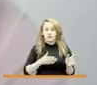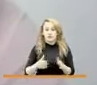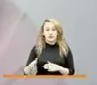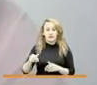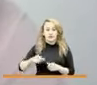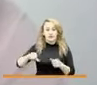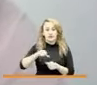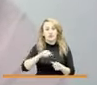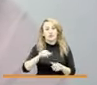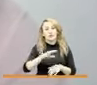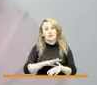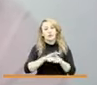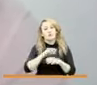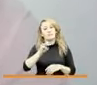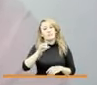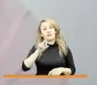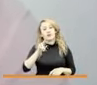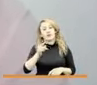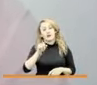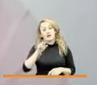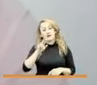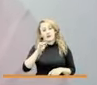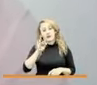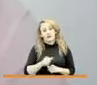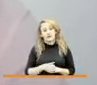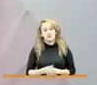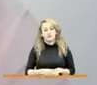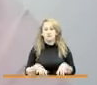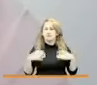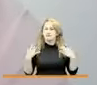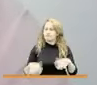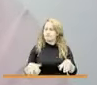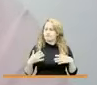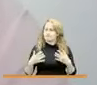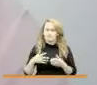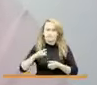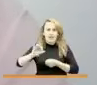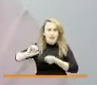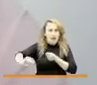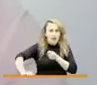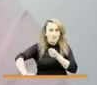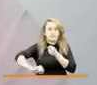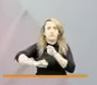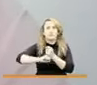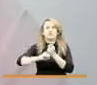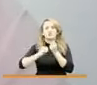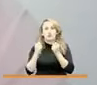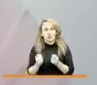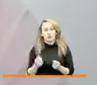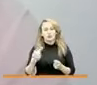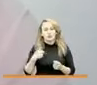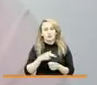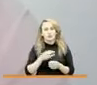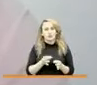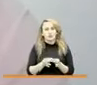la doctora Margarita porque ha sido de gran apoyo para nuestro municipio